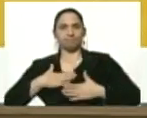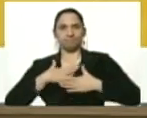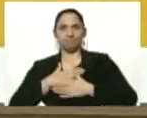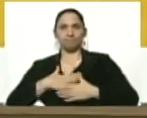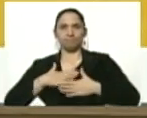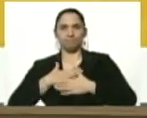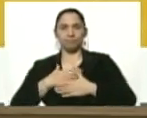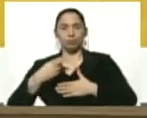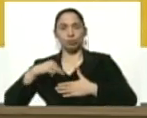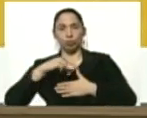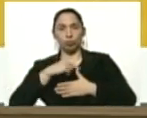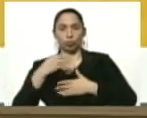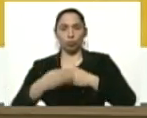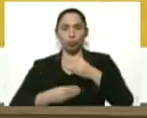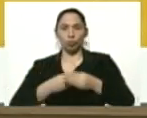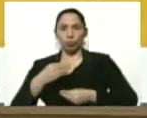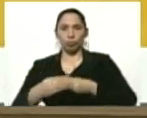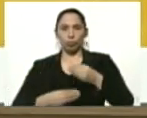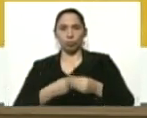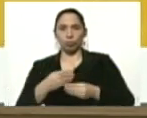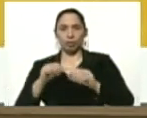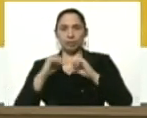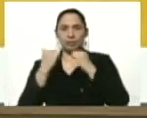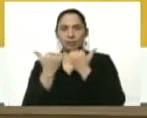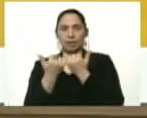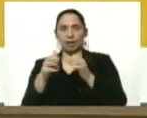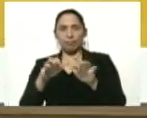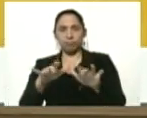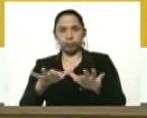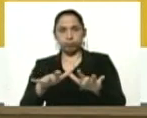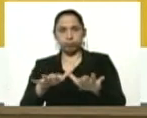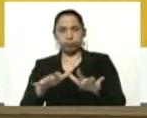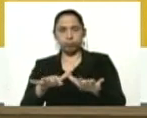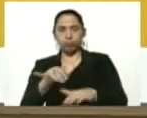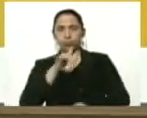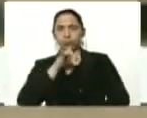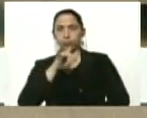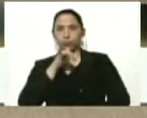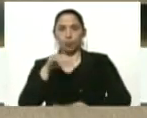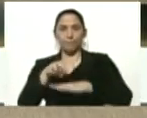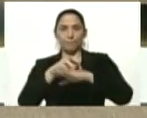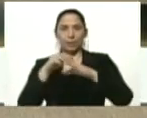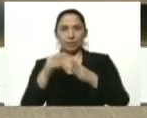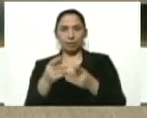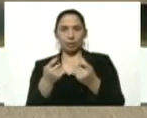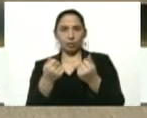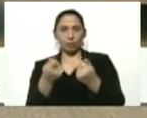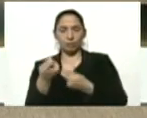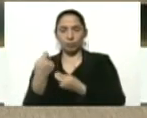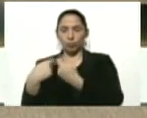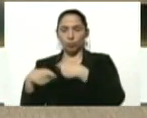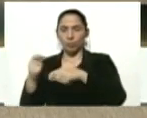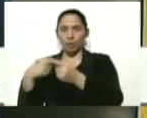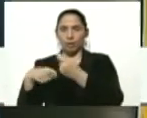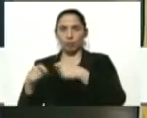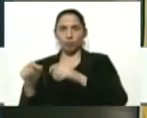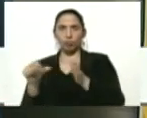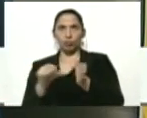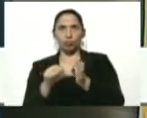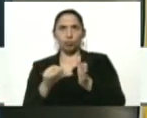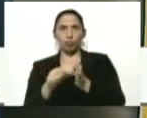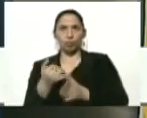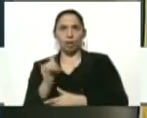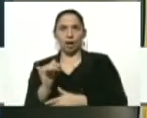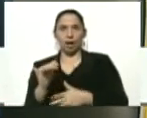Hemos establecido una sala situacional en el Ministerio de Finanzas y de Comercio donde estarán